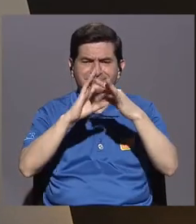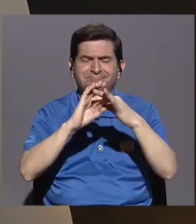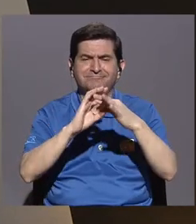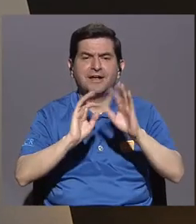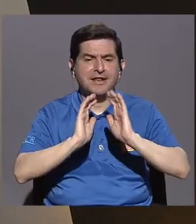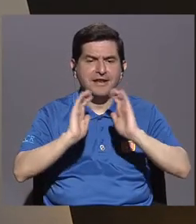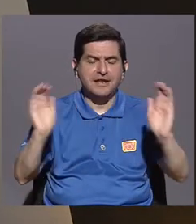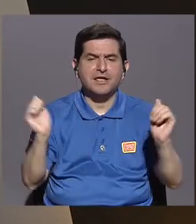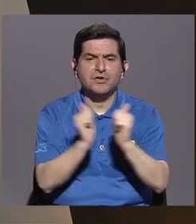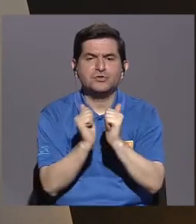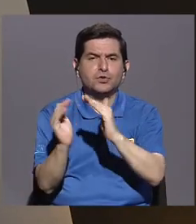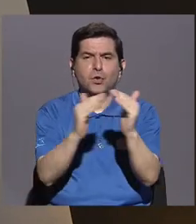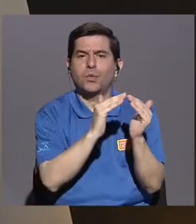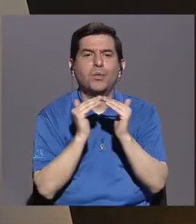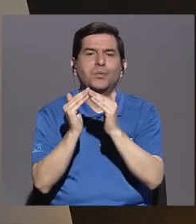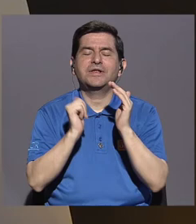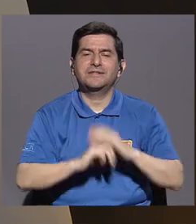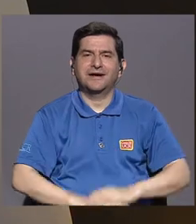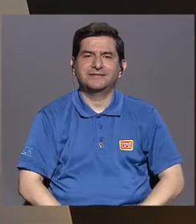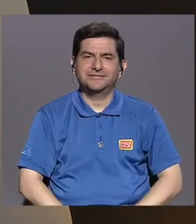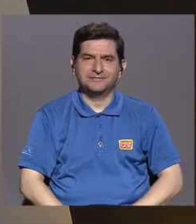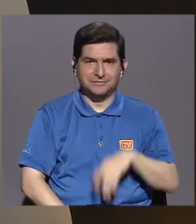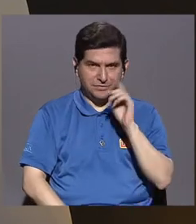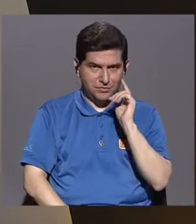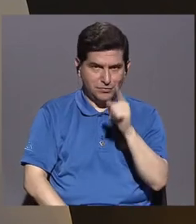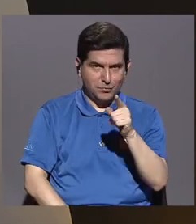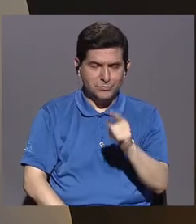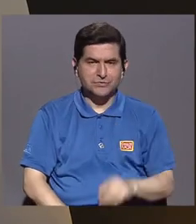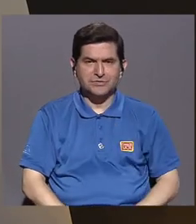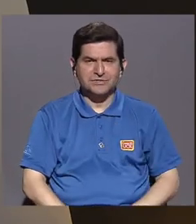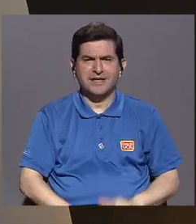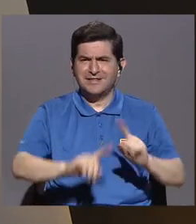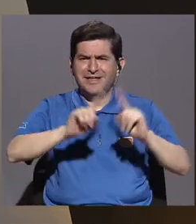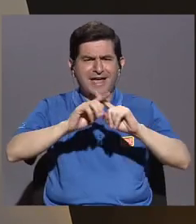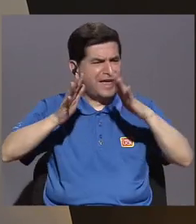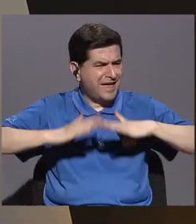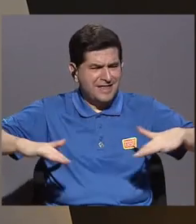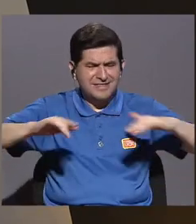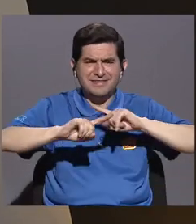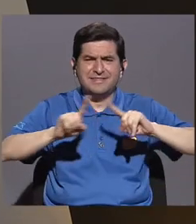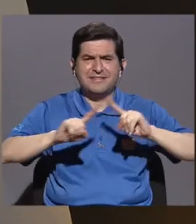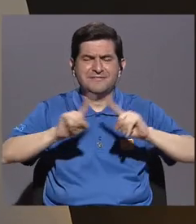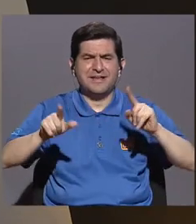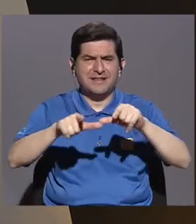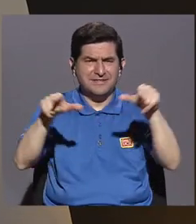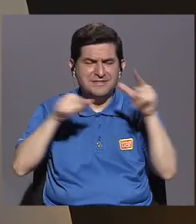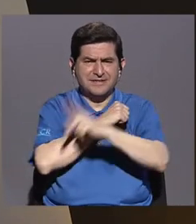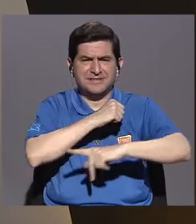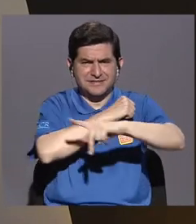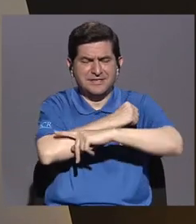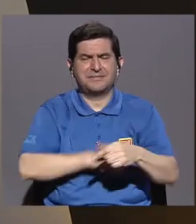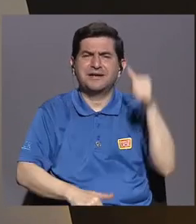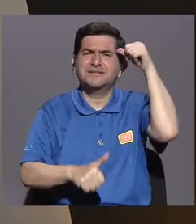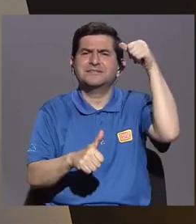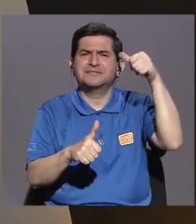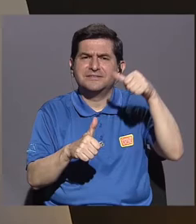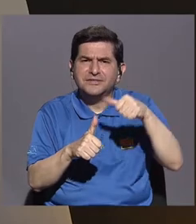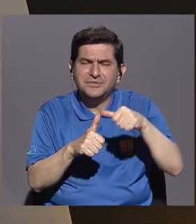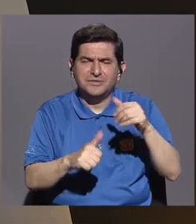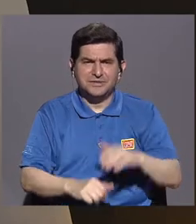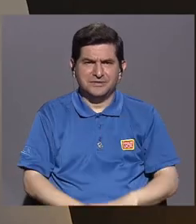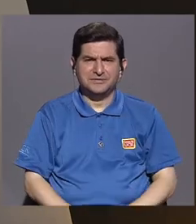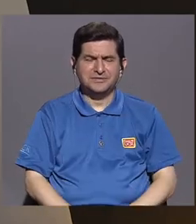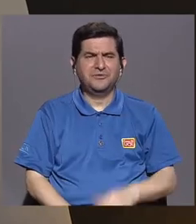los niños con sus comunidades. Vos has estado en entornos muy diversos de todo el país. Recuerdo la